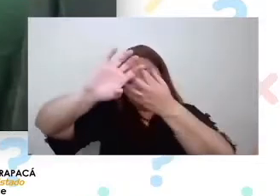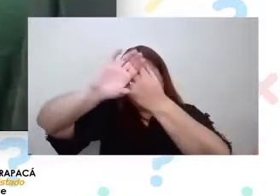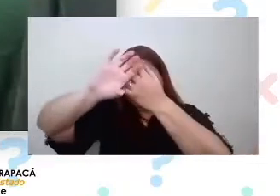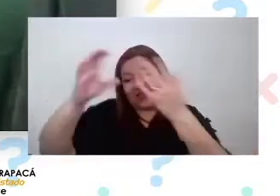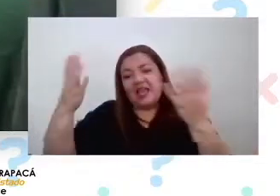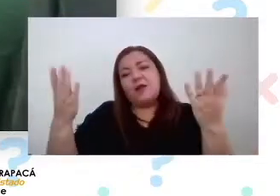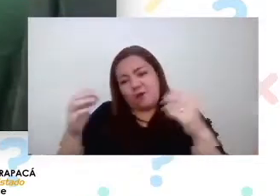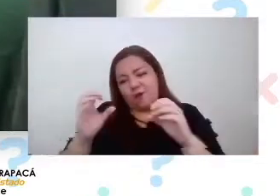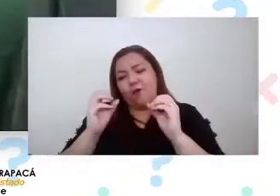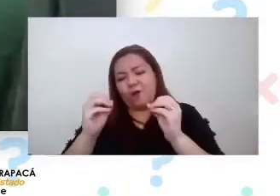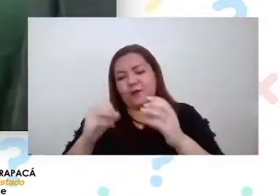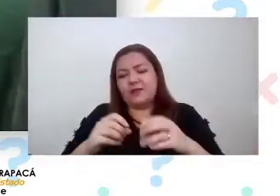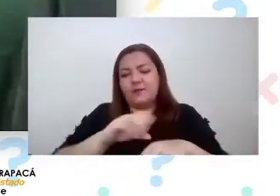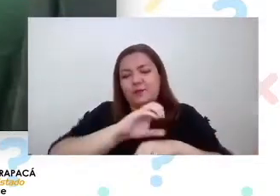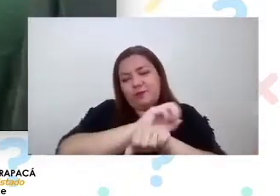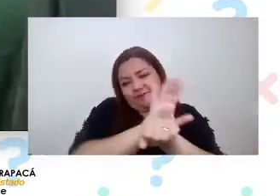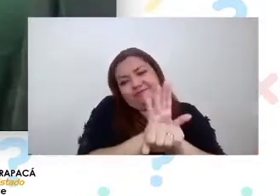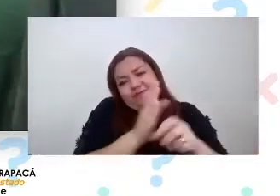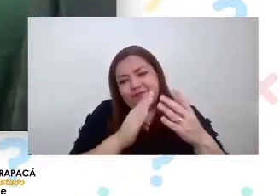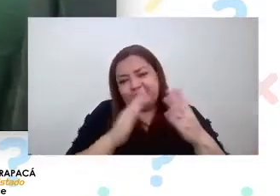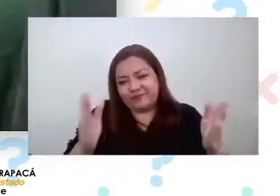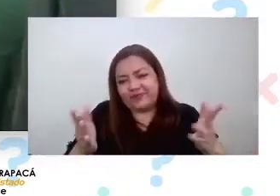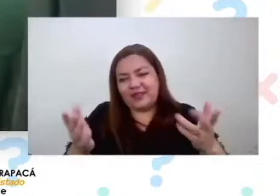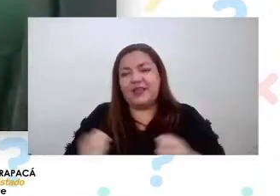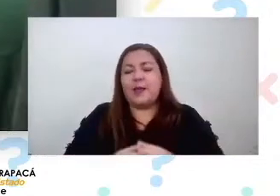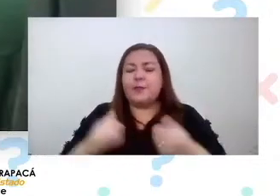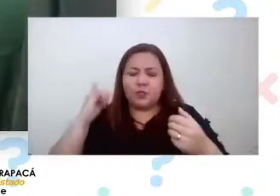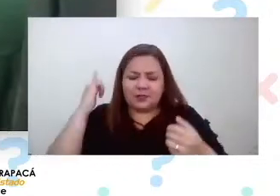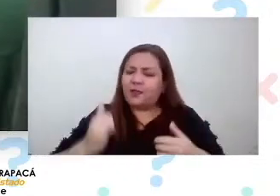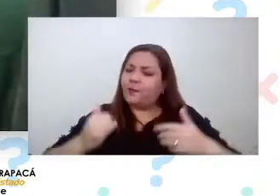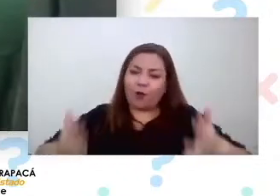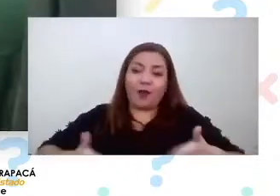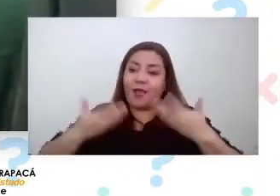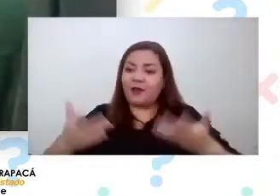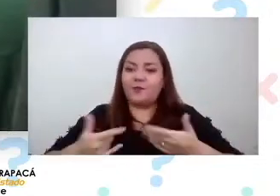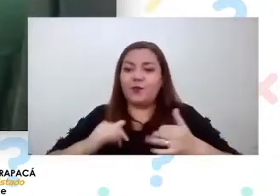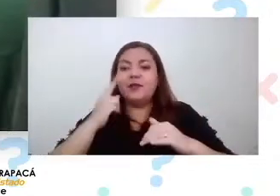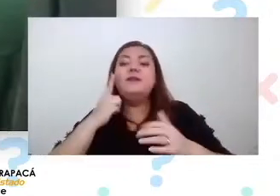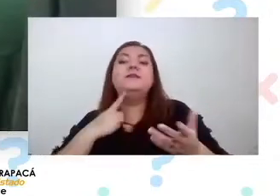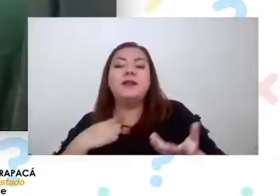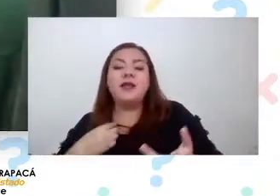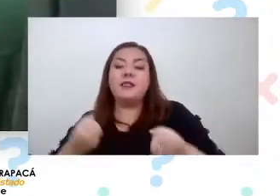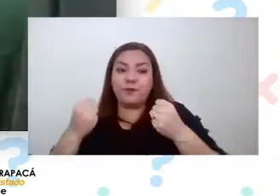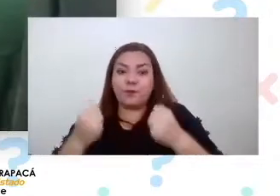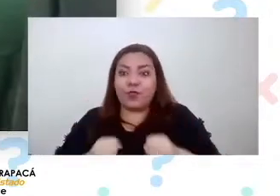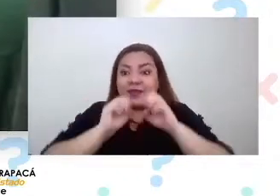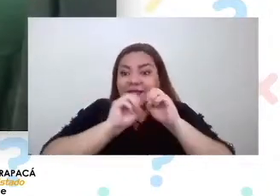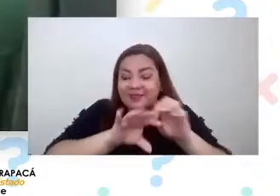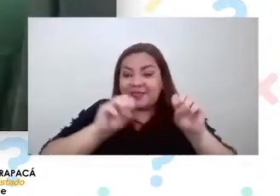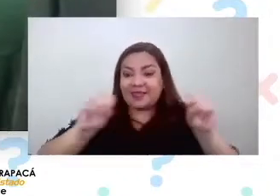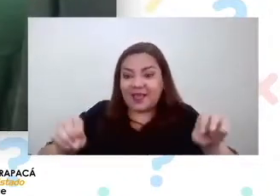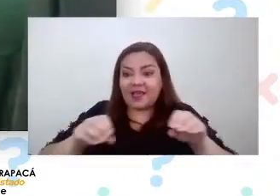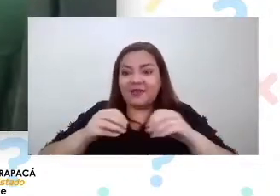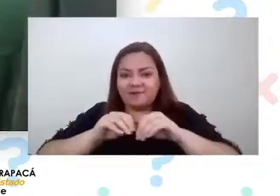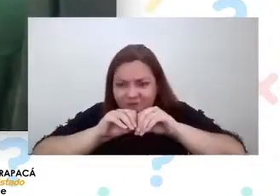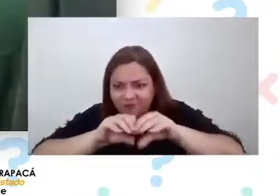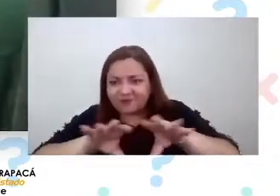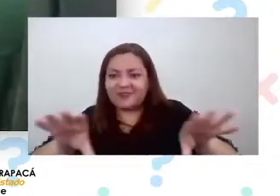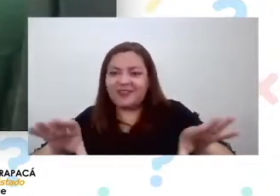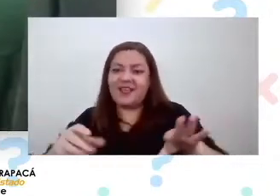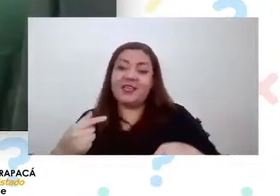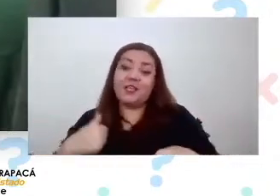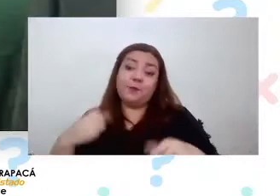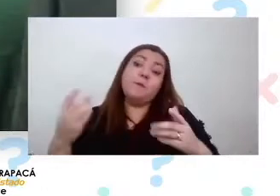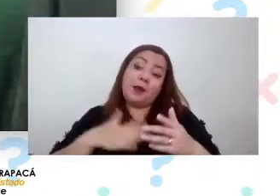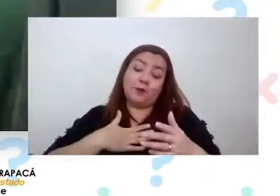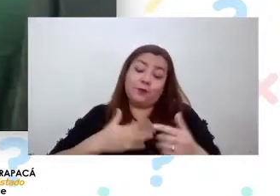pandemia pero de todas formas siempre con el ánimo y el interés de poder transferir y nos parece por lo menos a nosotros que estamos desde Iquique en particular